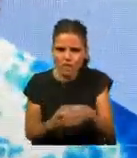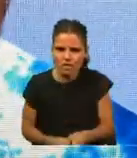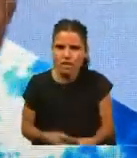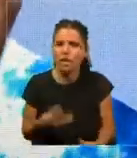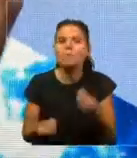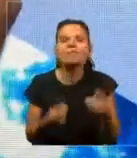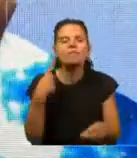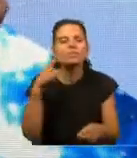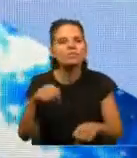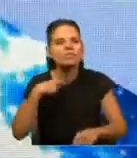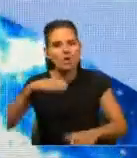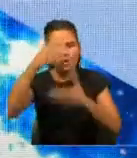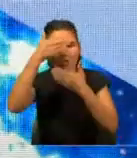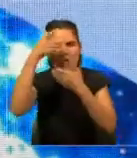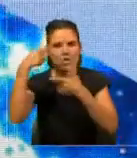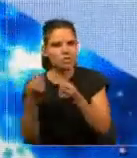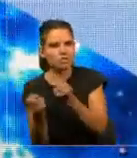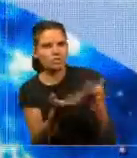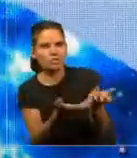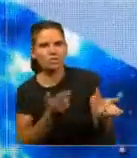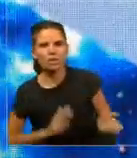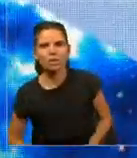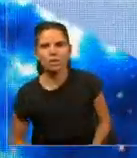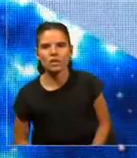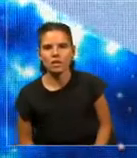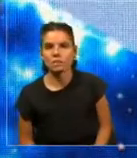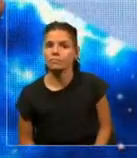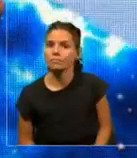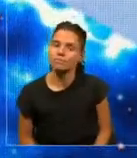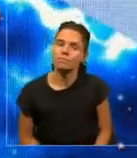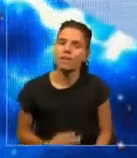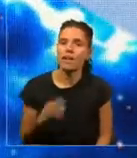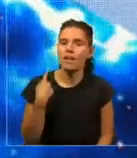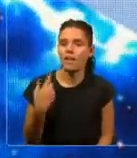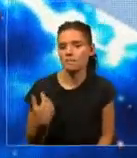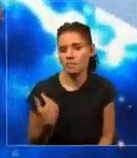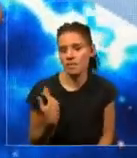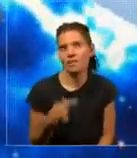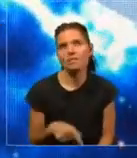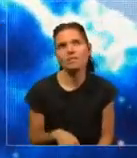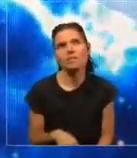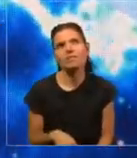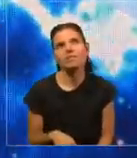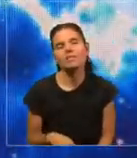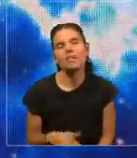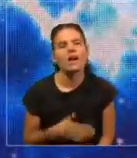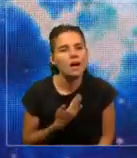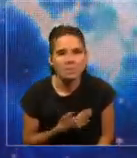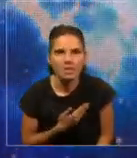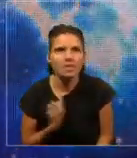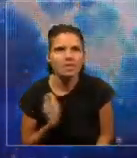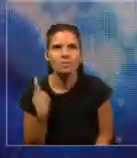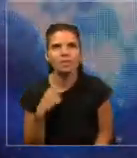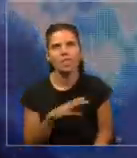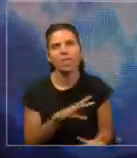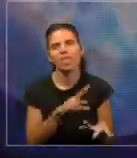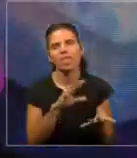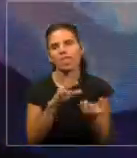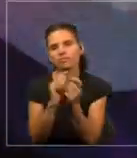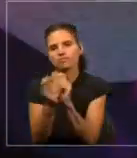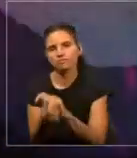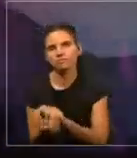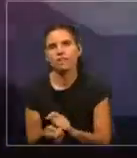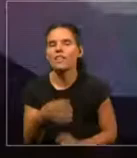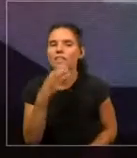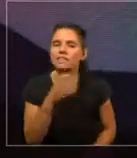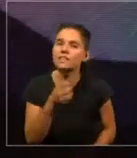terroristas? Bueno, el asunto es que lamentablemente llegamos a esta situación. ¿No? dicen que pudo